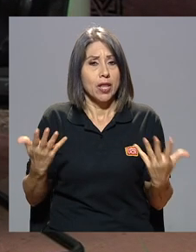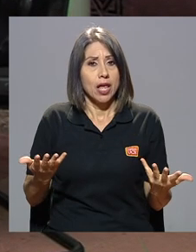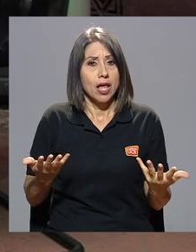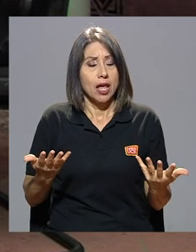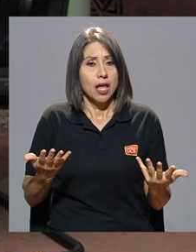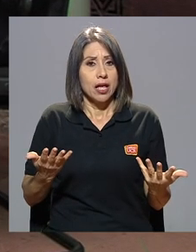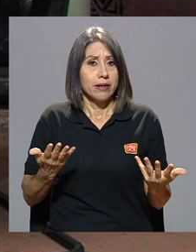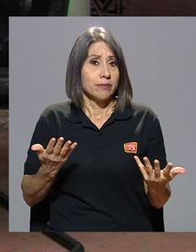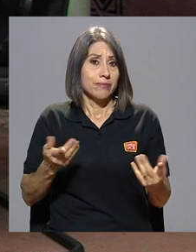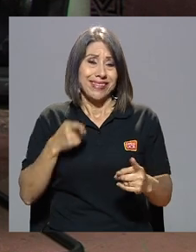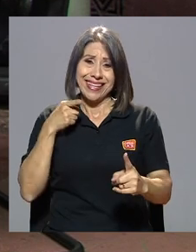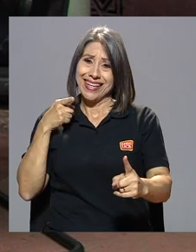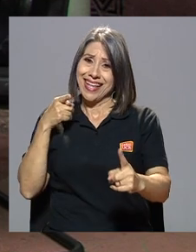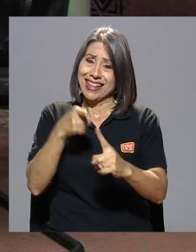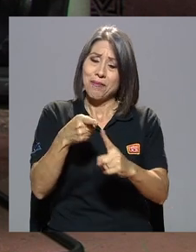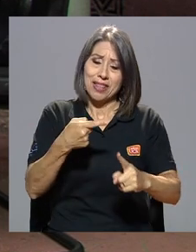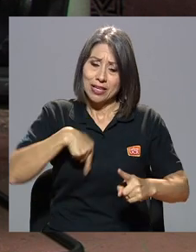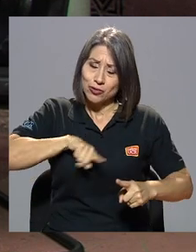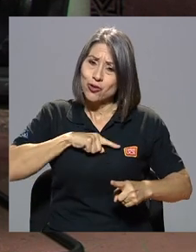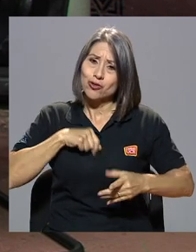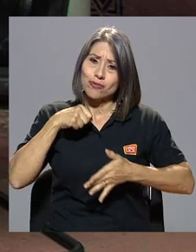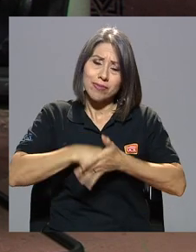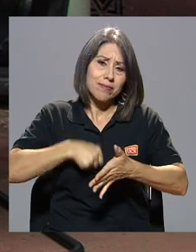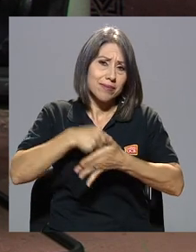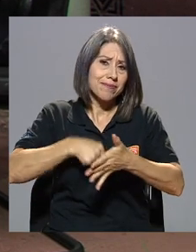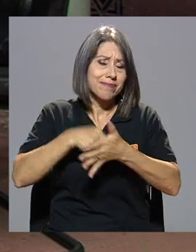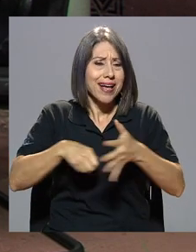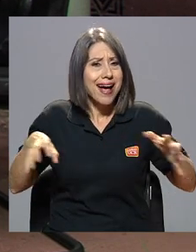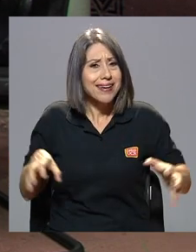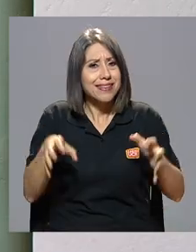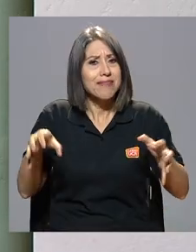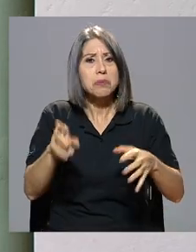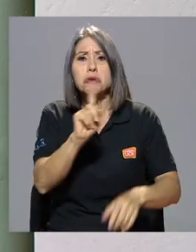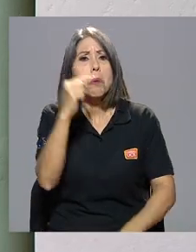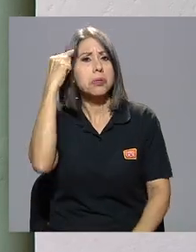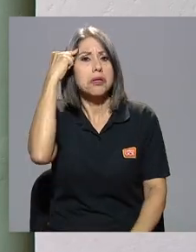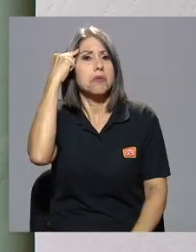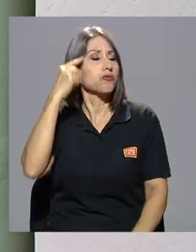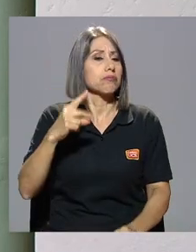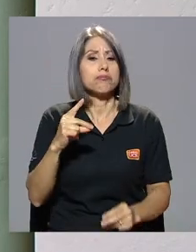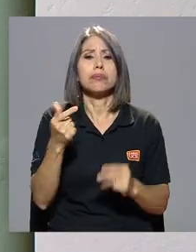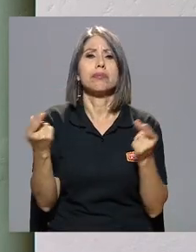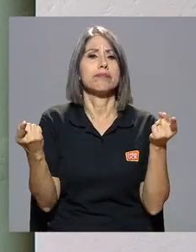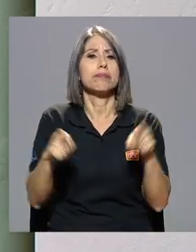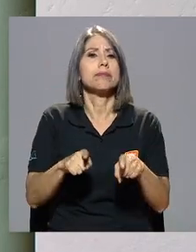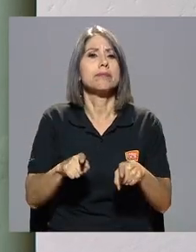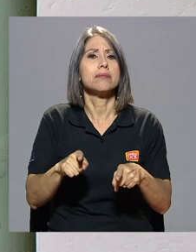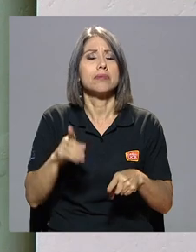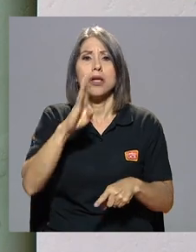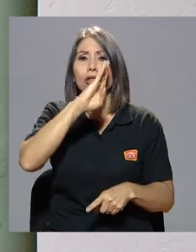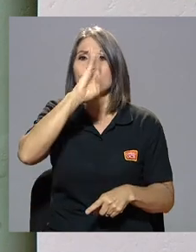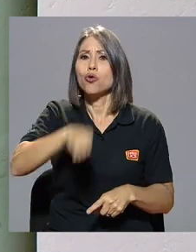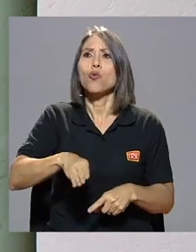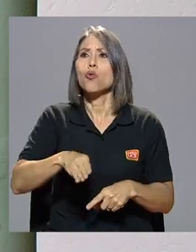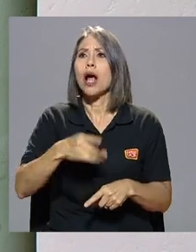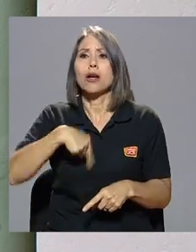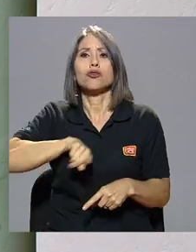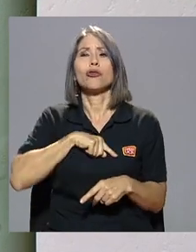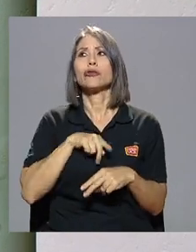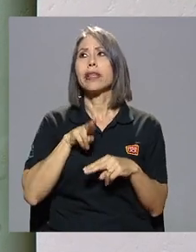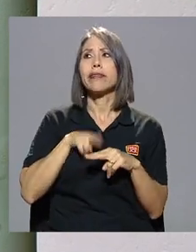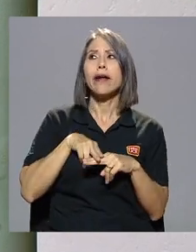llevó directamente al activismo y a la lucha sin pensarlo. Simplemente no. Nunca pudimos